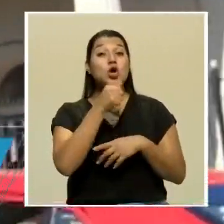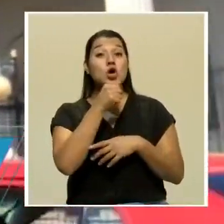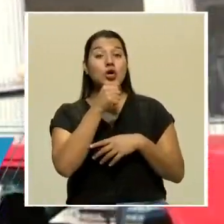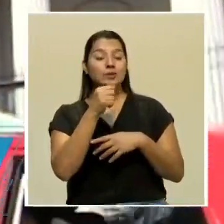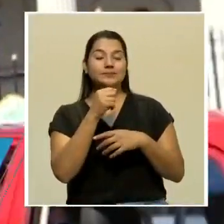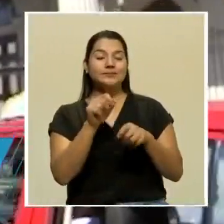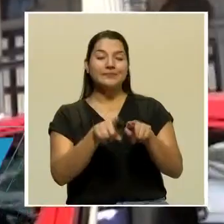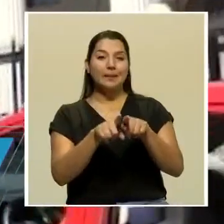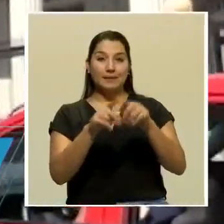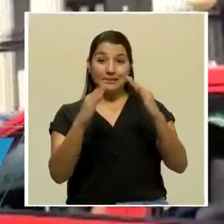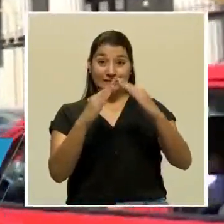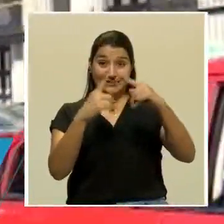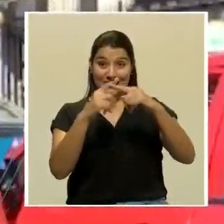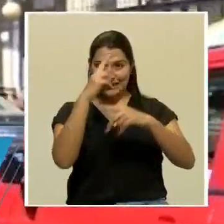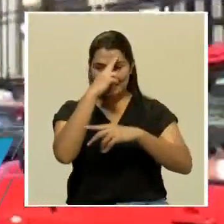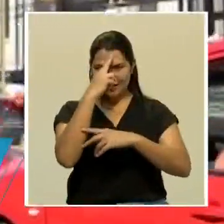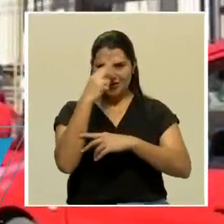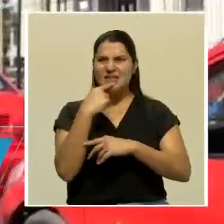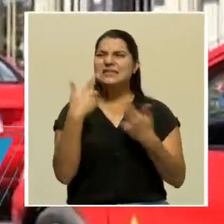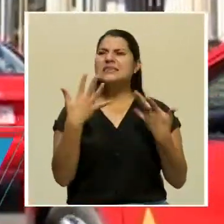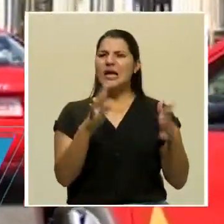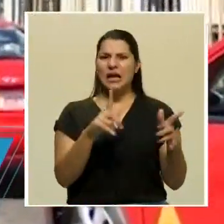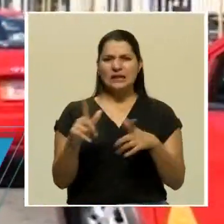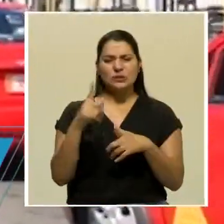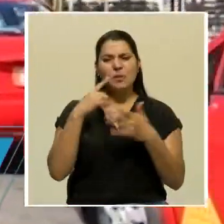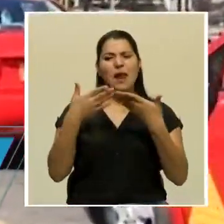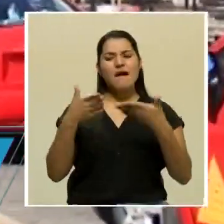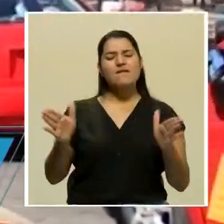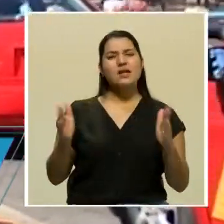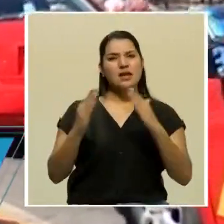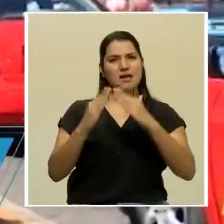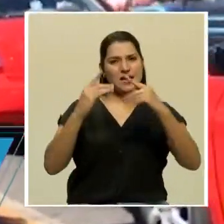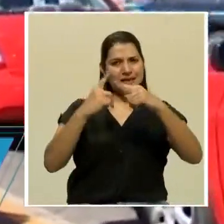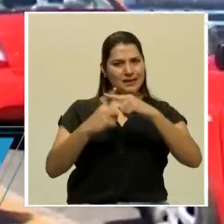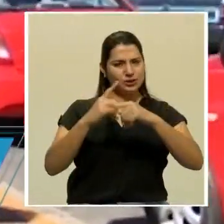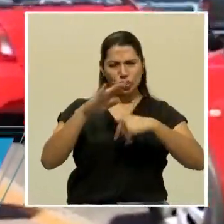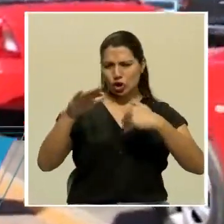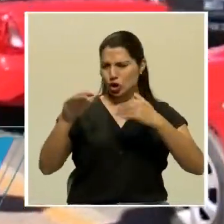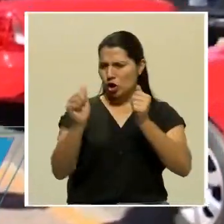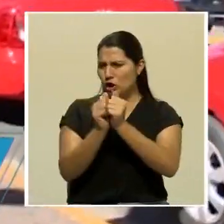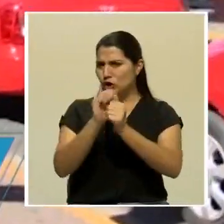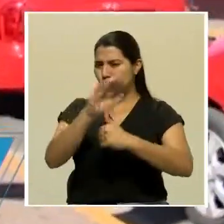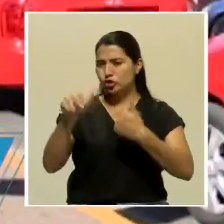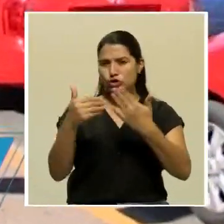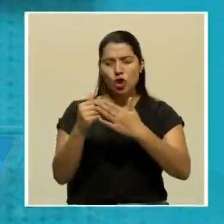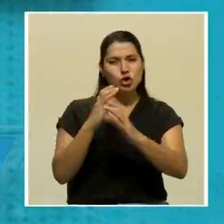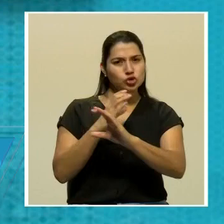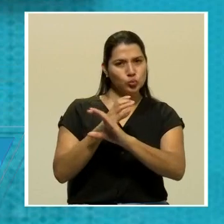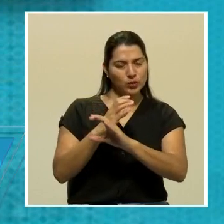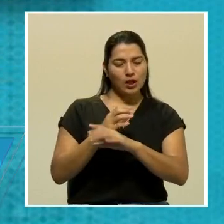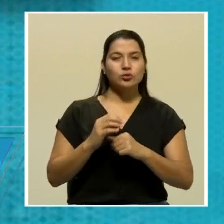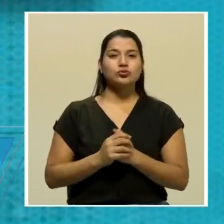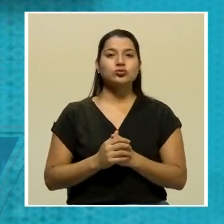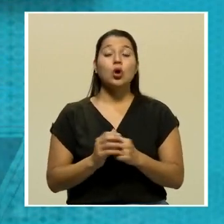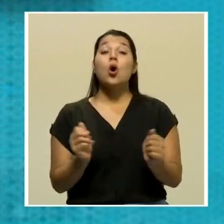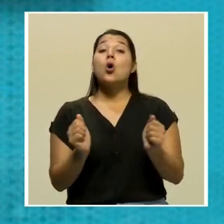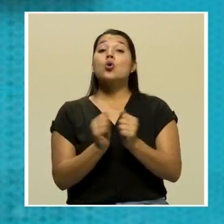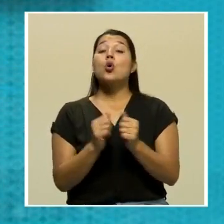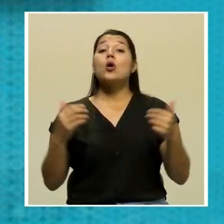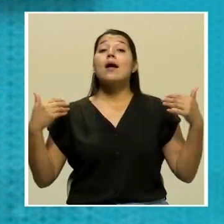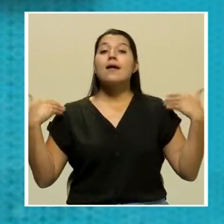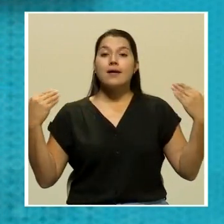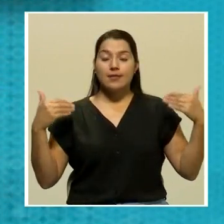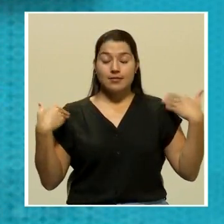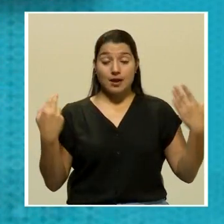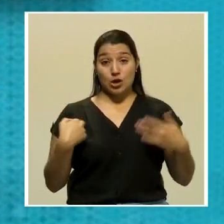episcopal expresó que están listos para reabrir las iglesias con todas las medidas indicadas. Con mucha alegría creemos que la mayoría